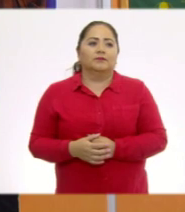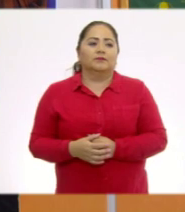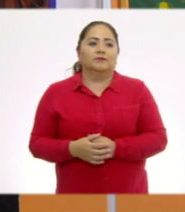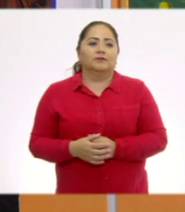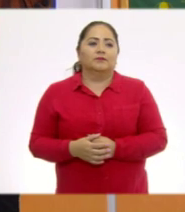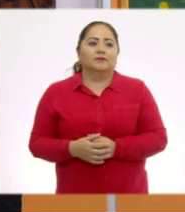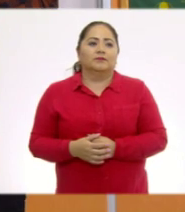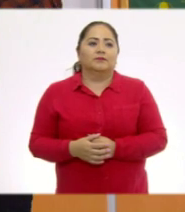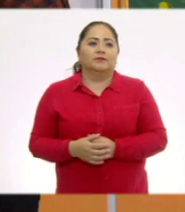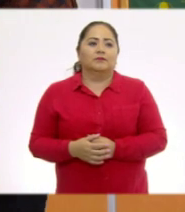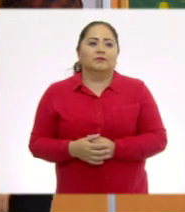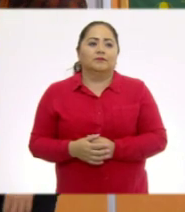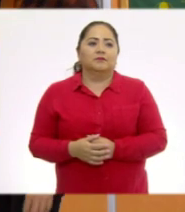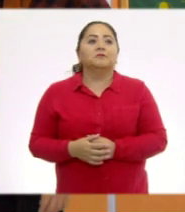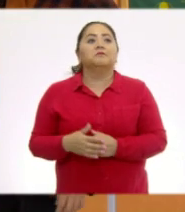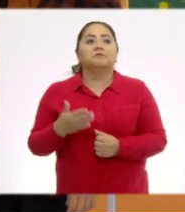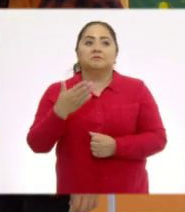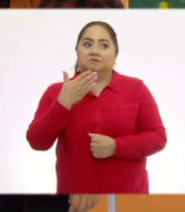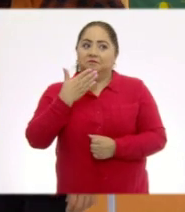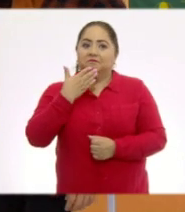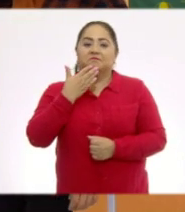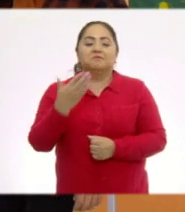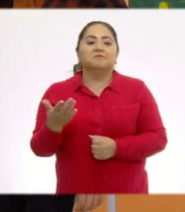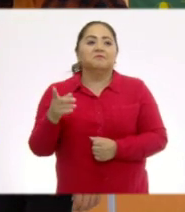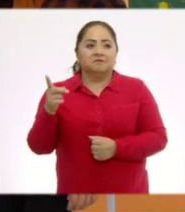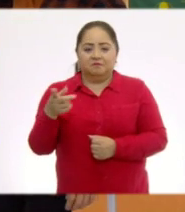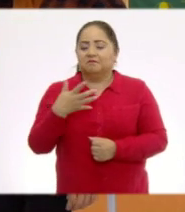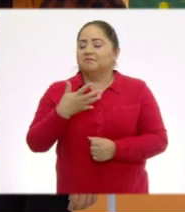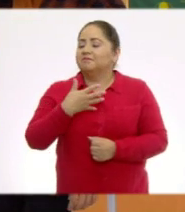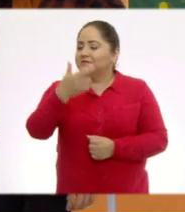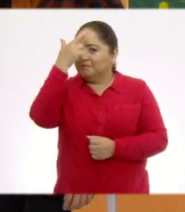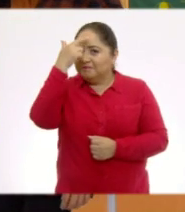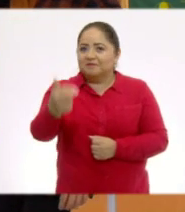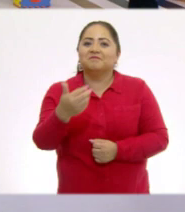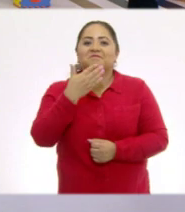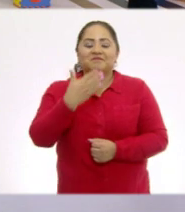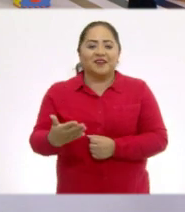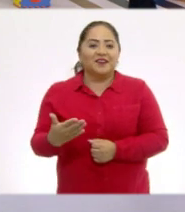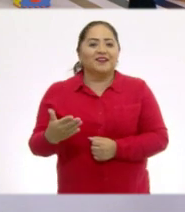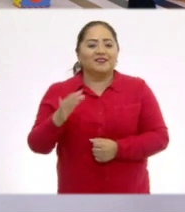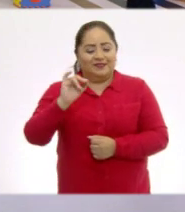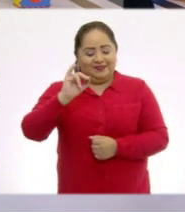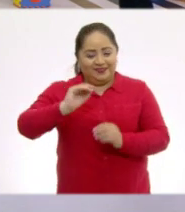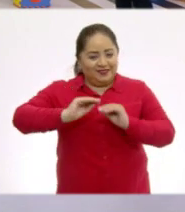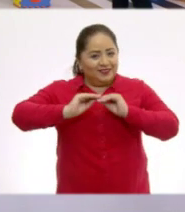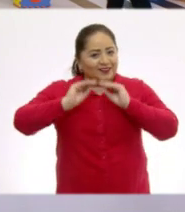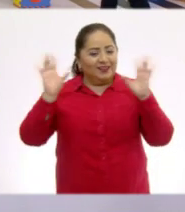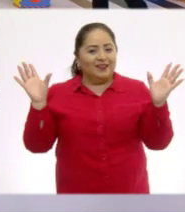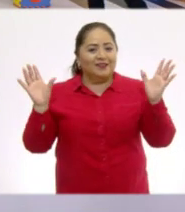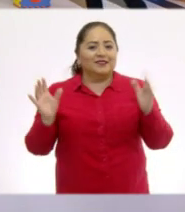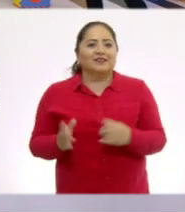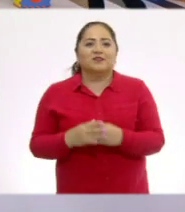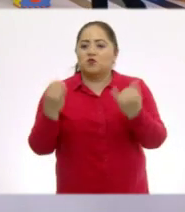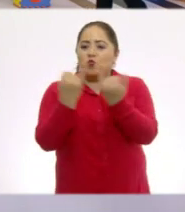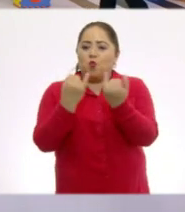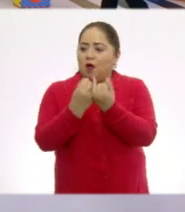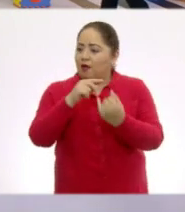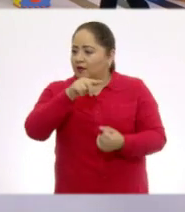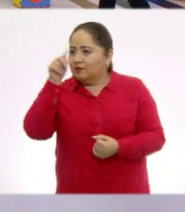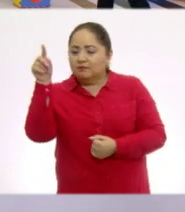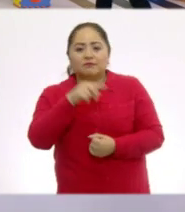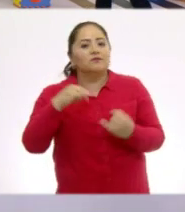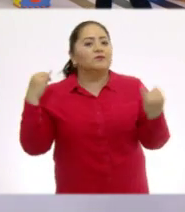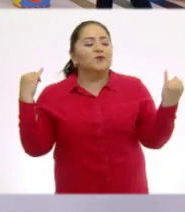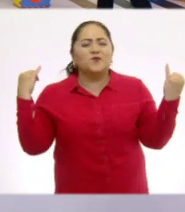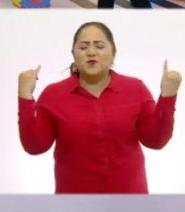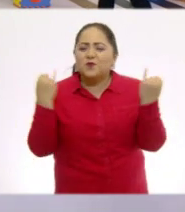tal? ¿Pasí? Muy bien. Tenía razón. ¡Lo logramos! ¡Claro! Son igualitos. Son dos